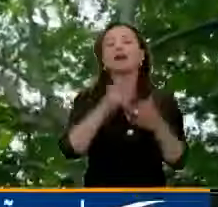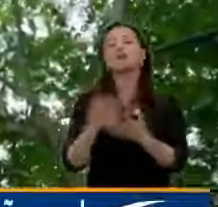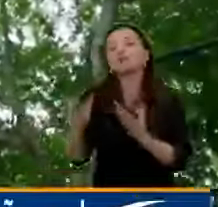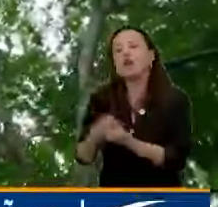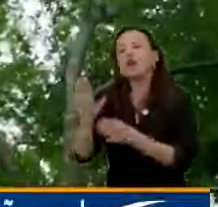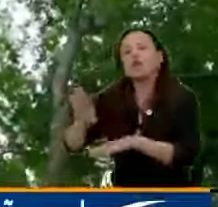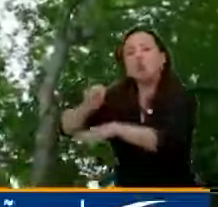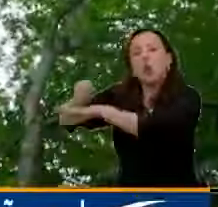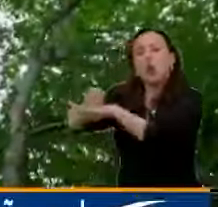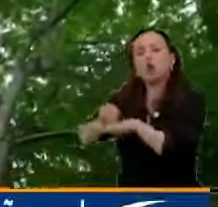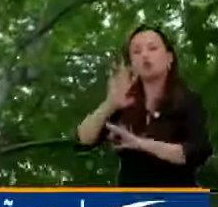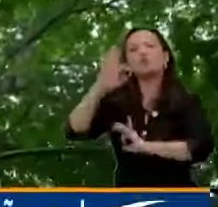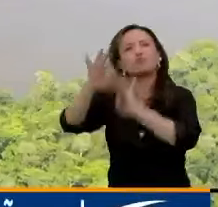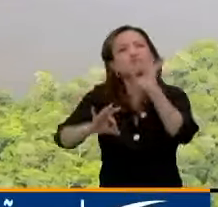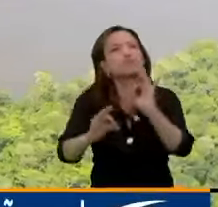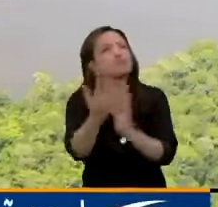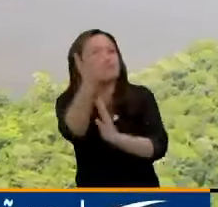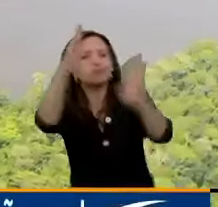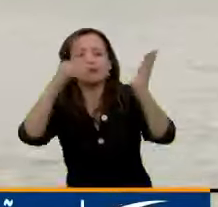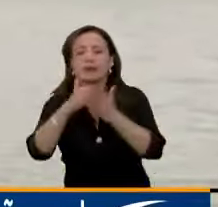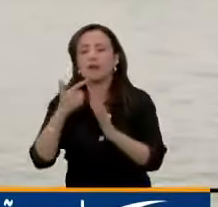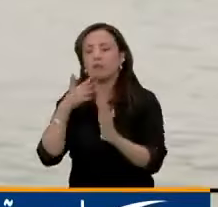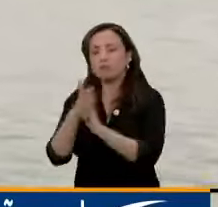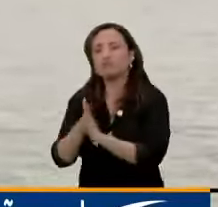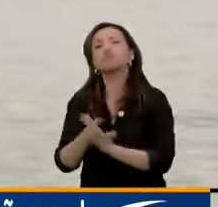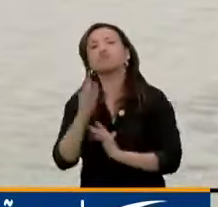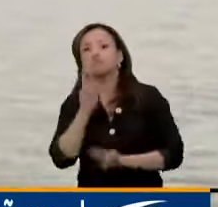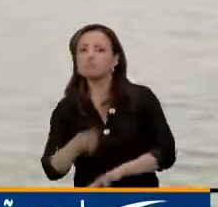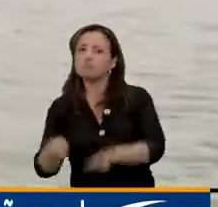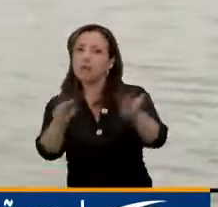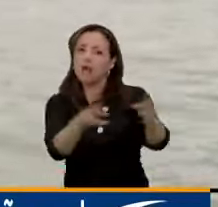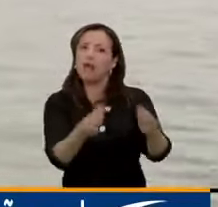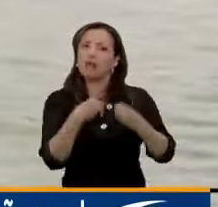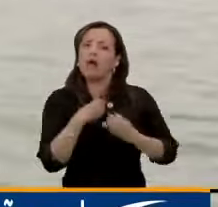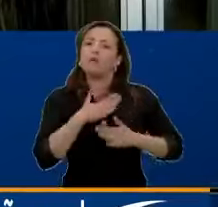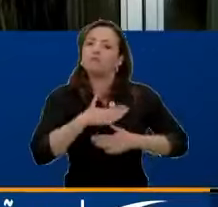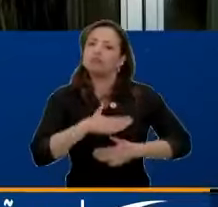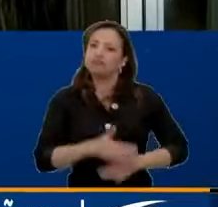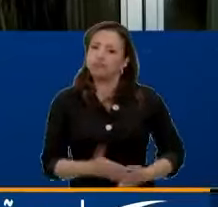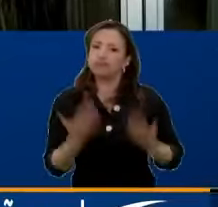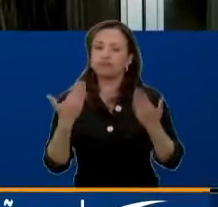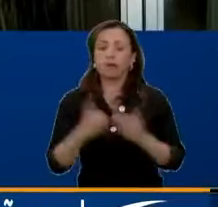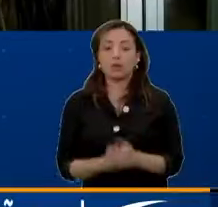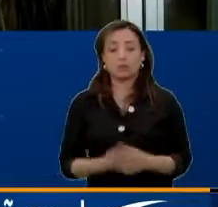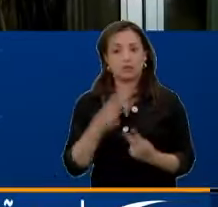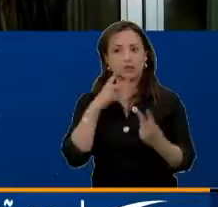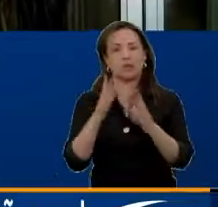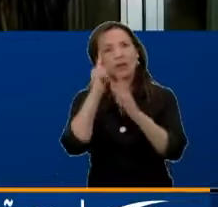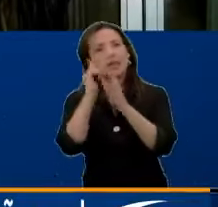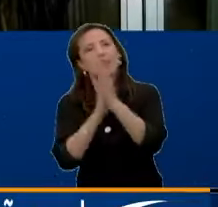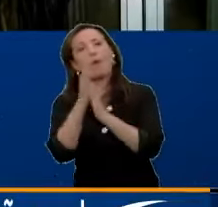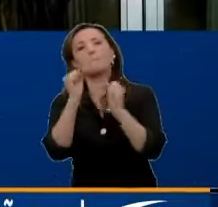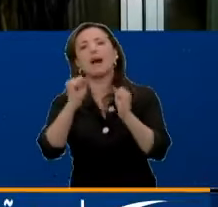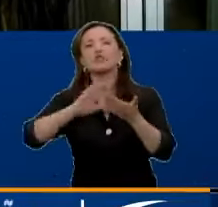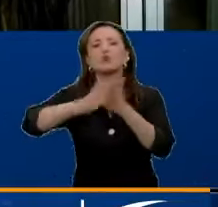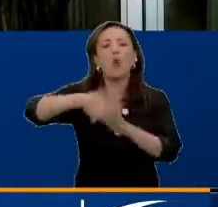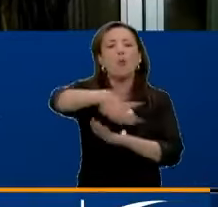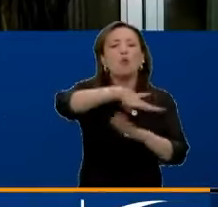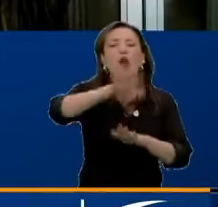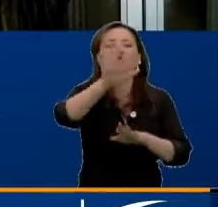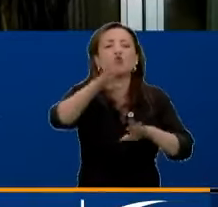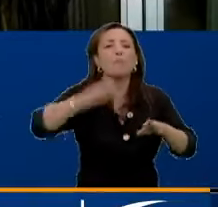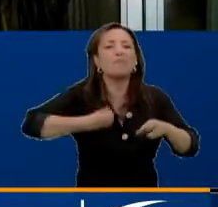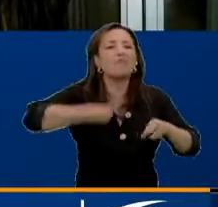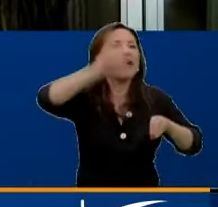Conservación Internacional también coinciden en que el panorama es alentador. Hay una expectativa tremenda en las comunidades locales en relación